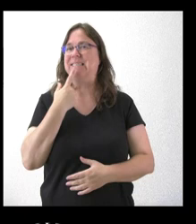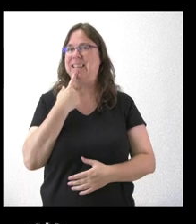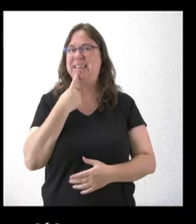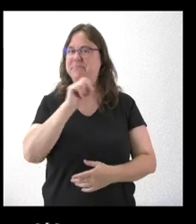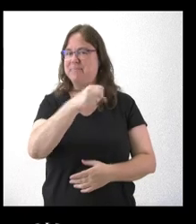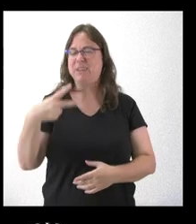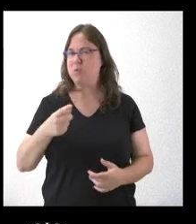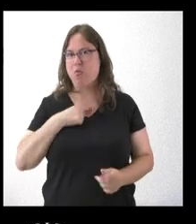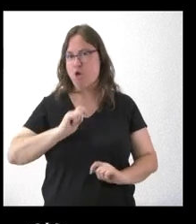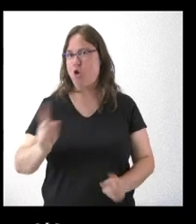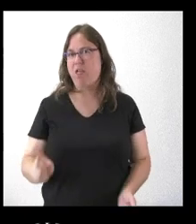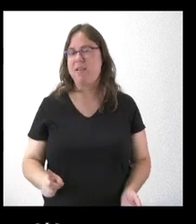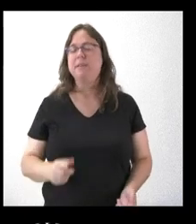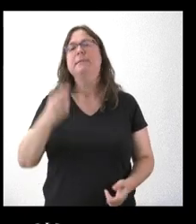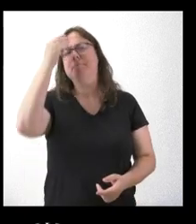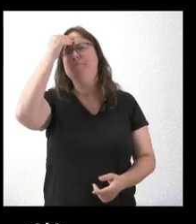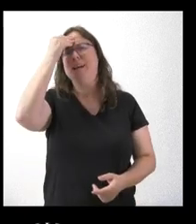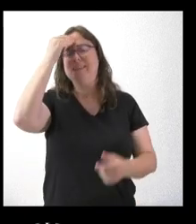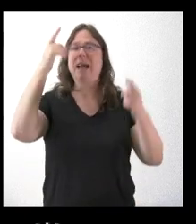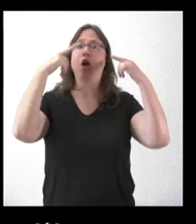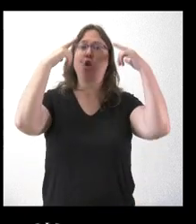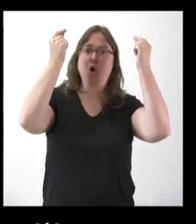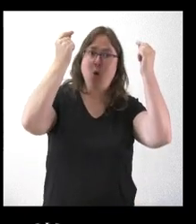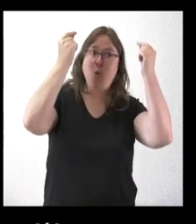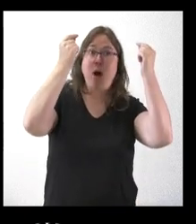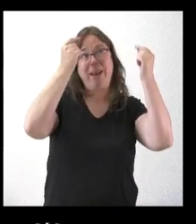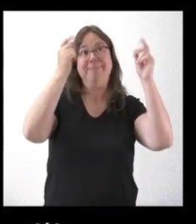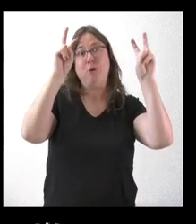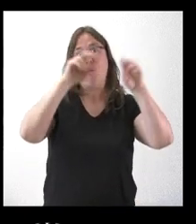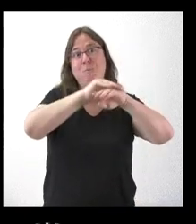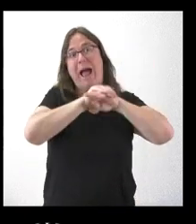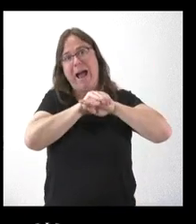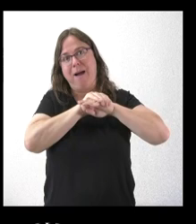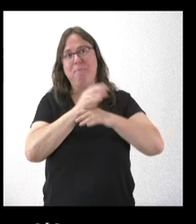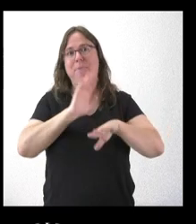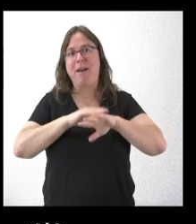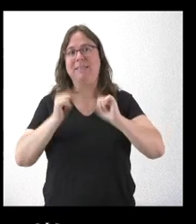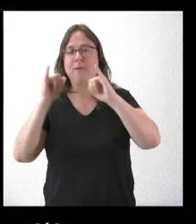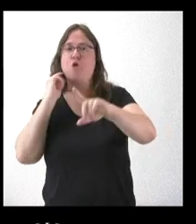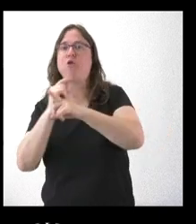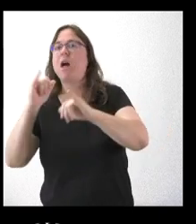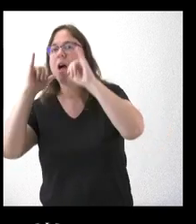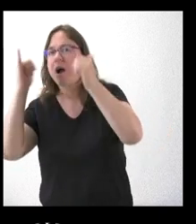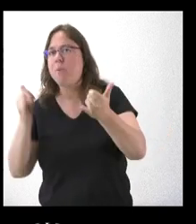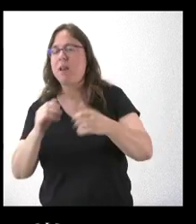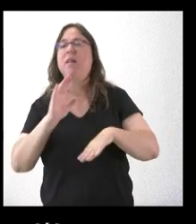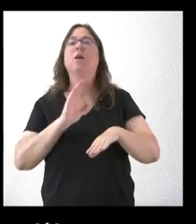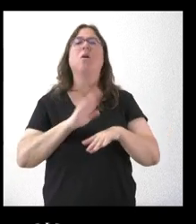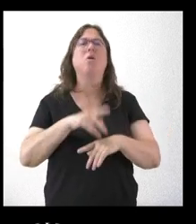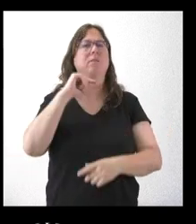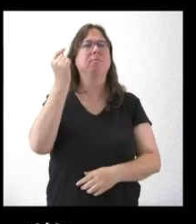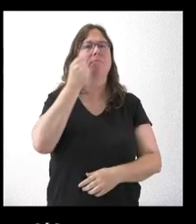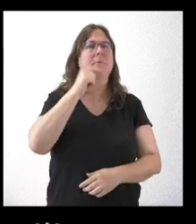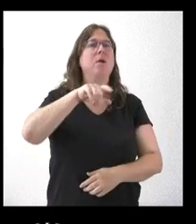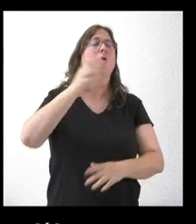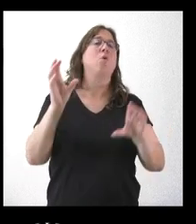resultados. No sé qué opinan de este estudio y si el lobo puede ser un aliado en este caso. Y luego también, hoy hemos conocido que la Junta tendrá que abonar más de 50.000 euros a una mujer